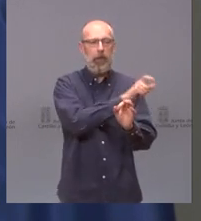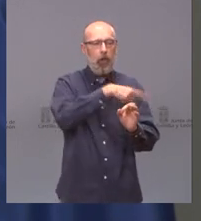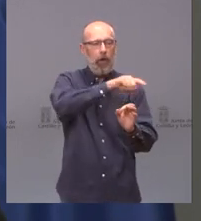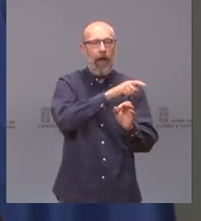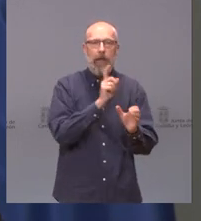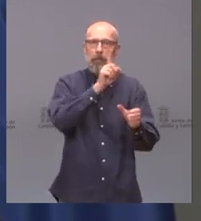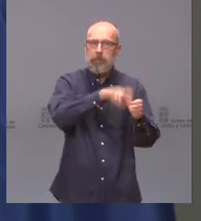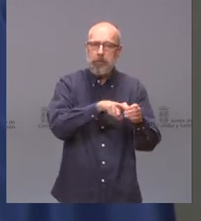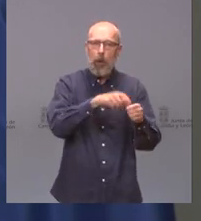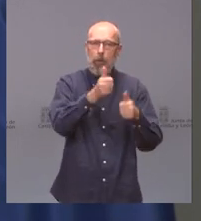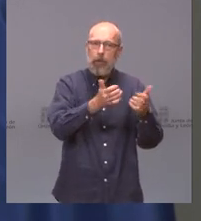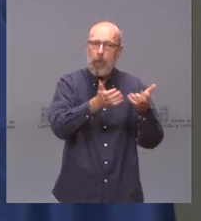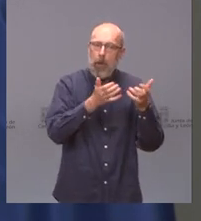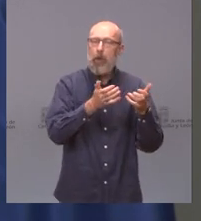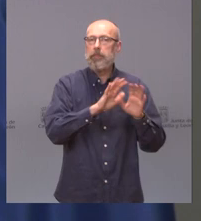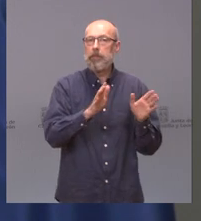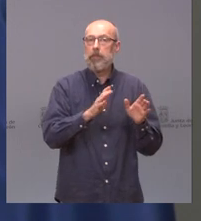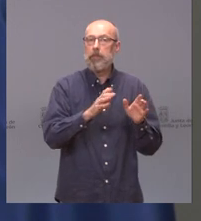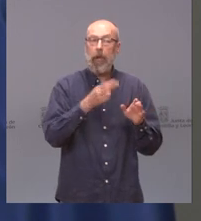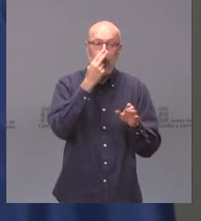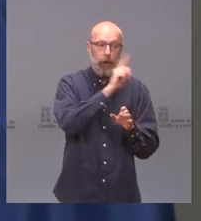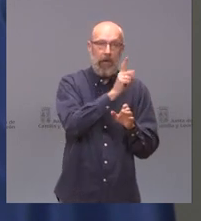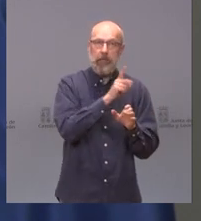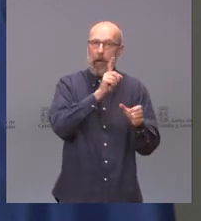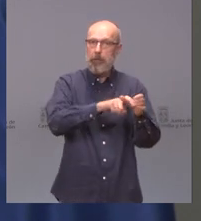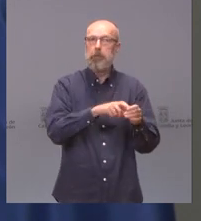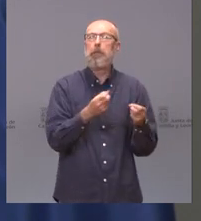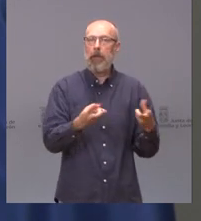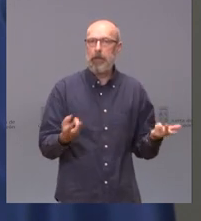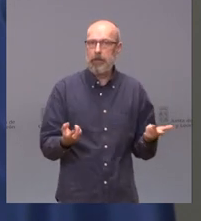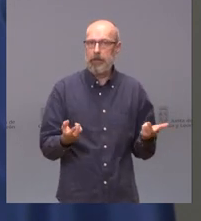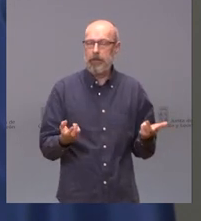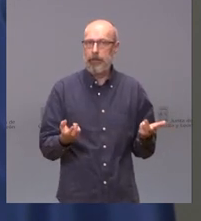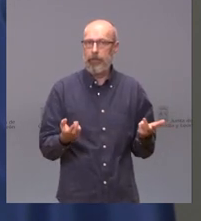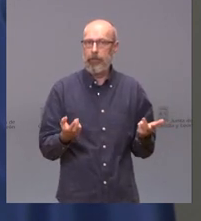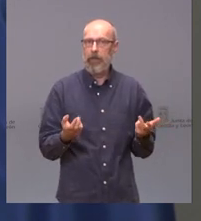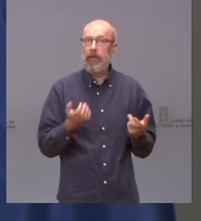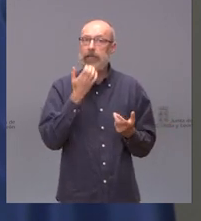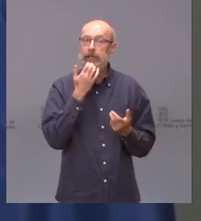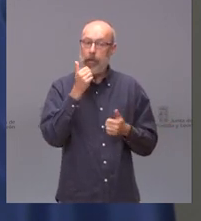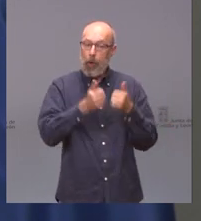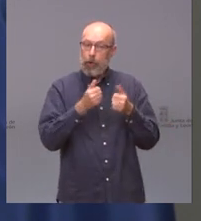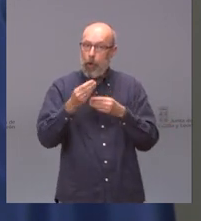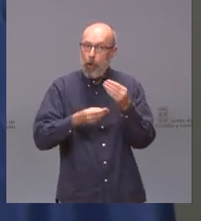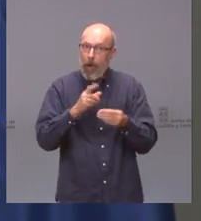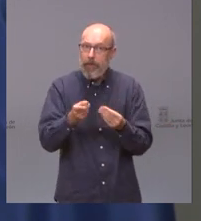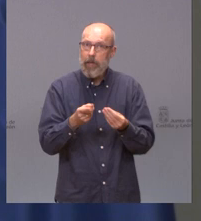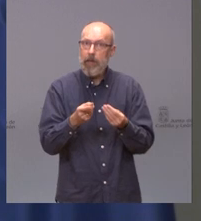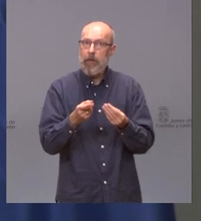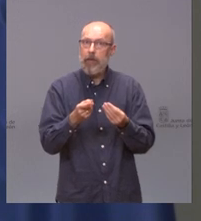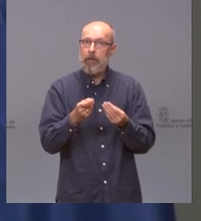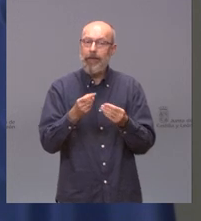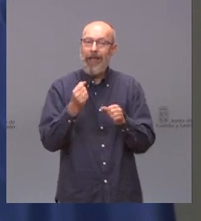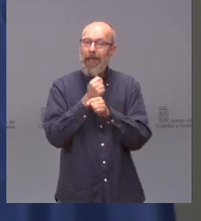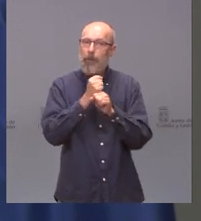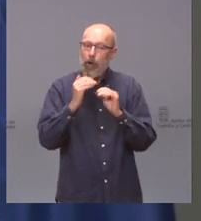si no te gusta la plaza no te presentes pero si no hacemos esto lo que no conseguiremos nunca nunca es dar estabilidad en el